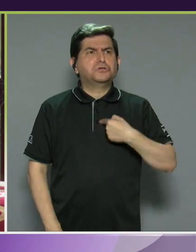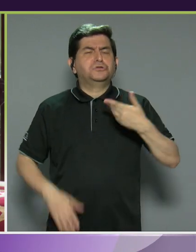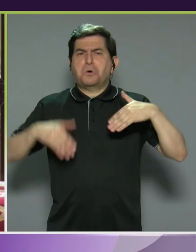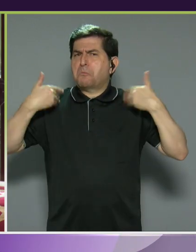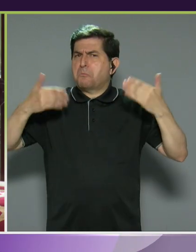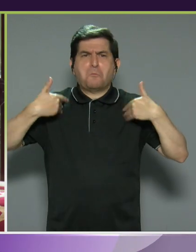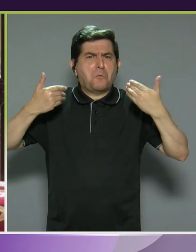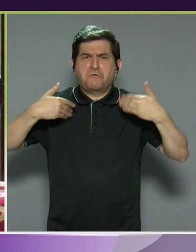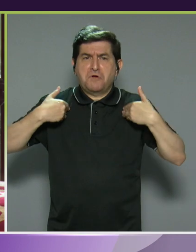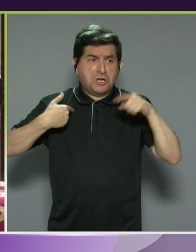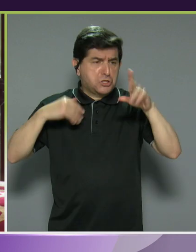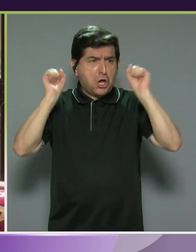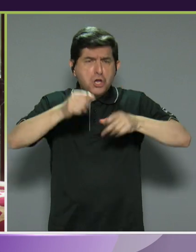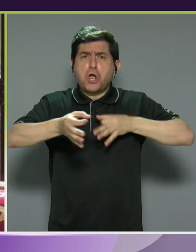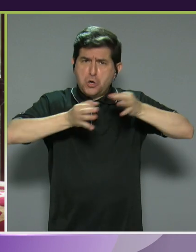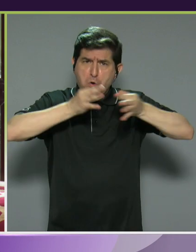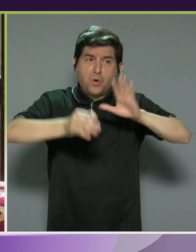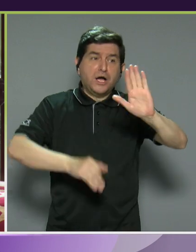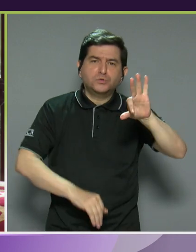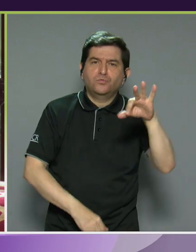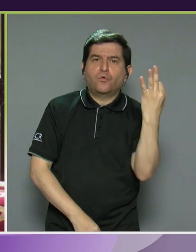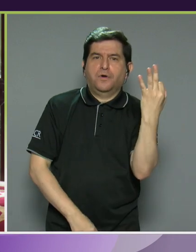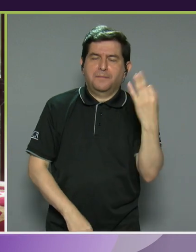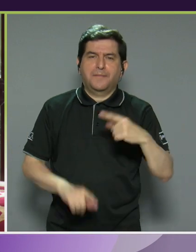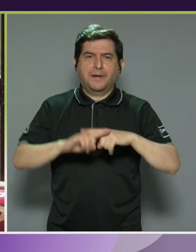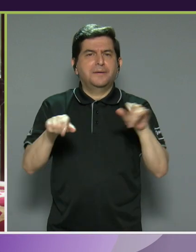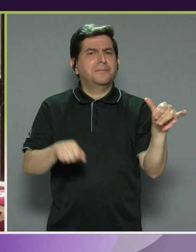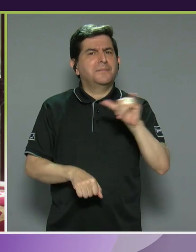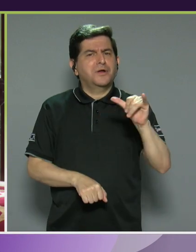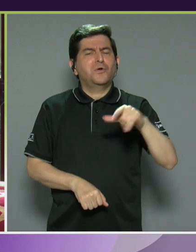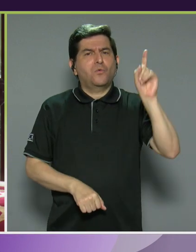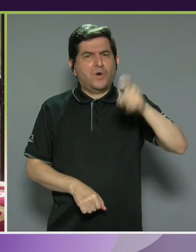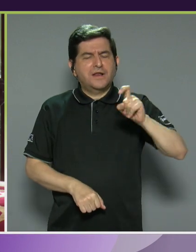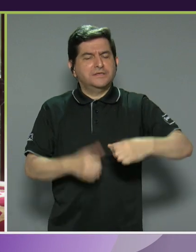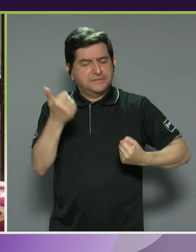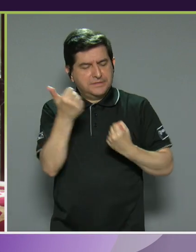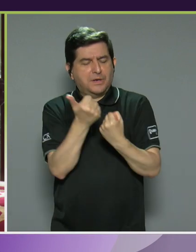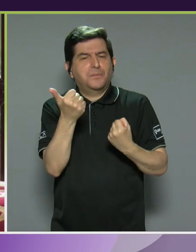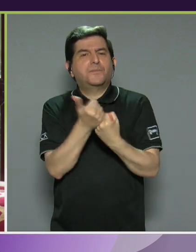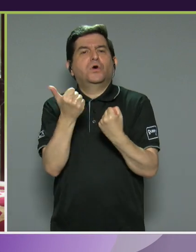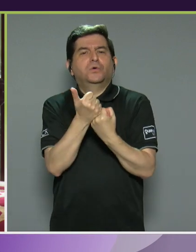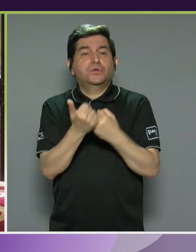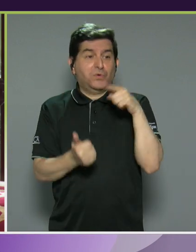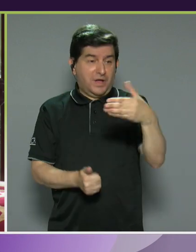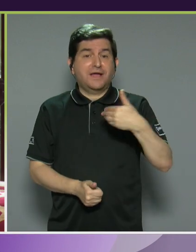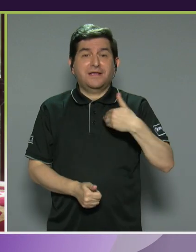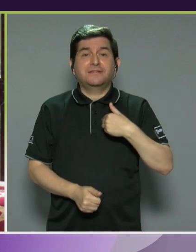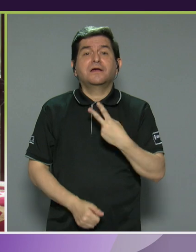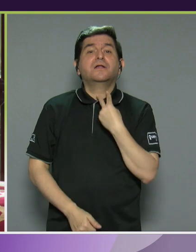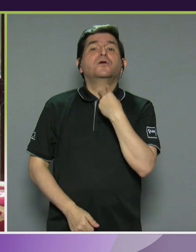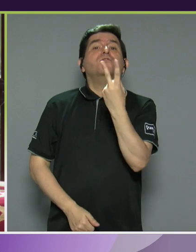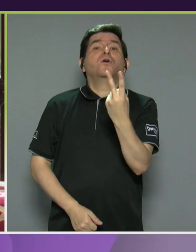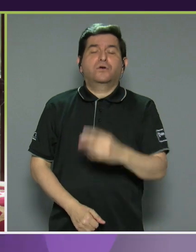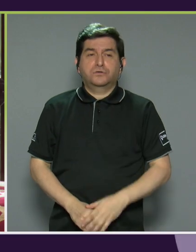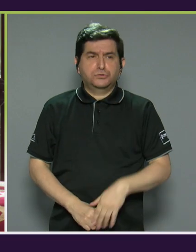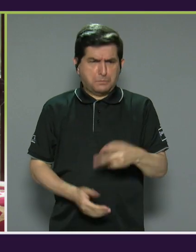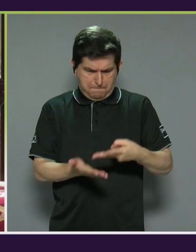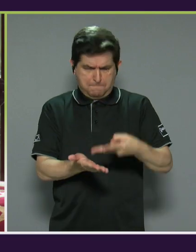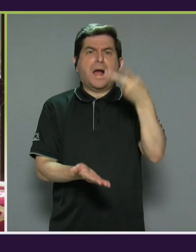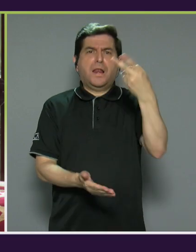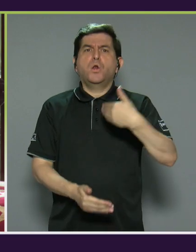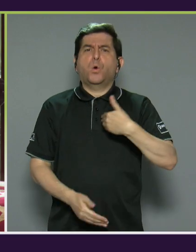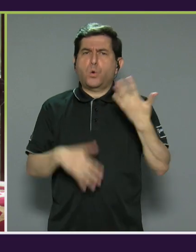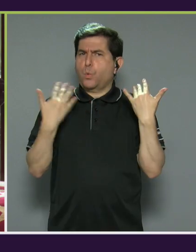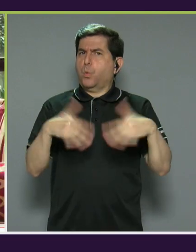feliz. Ella puede explicarlo a su manera, pero también necesita un apoyo. Ella tiene una voz y su voz vale, su voz